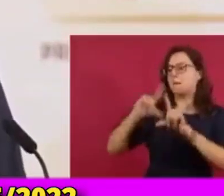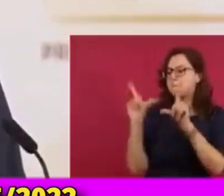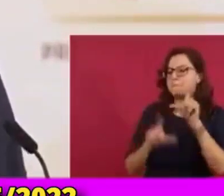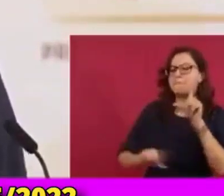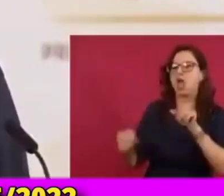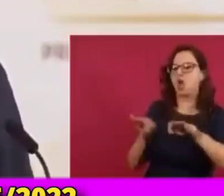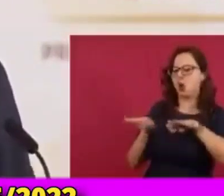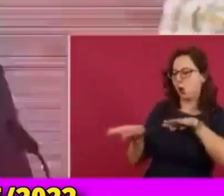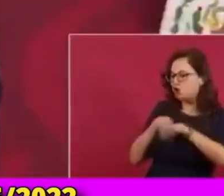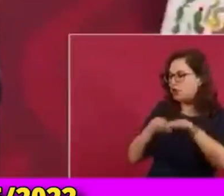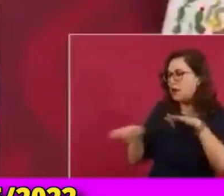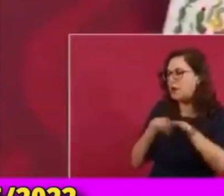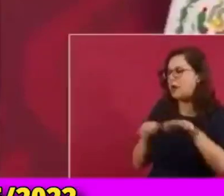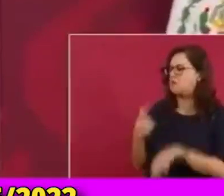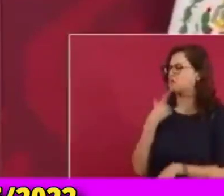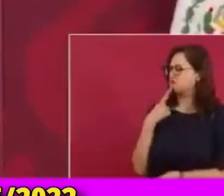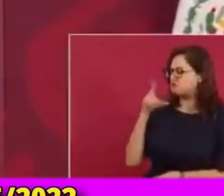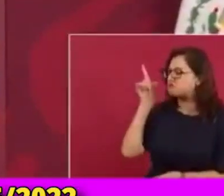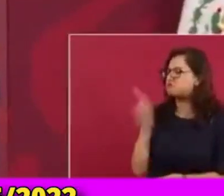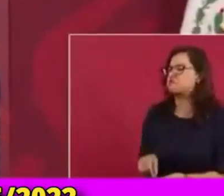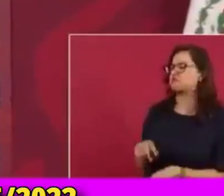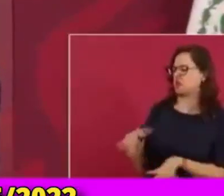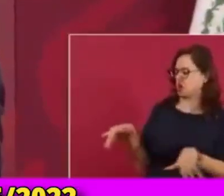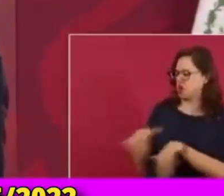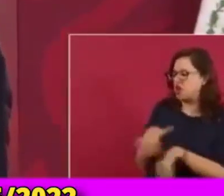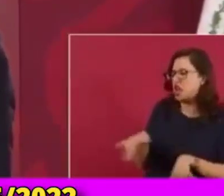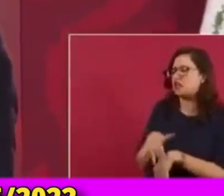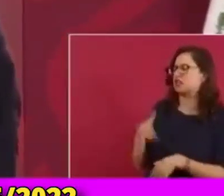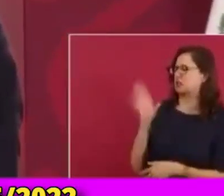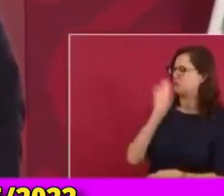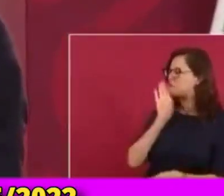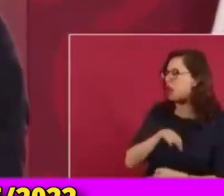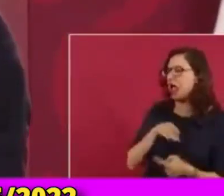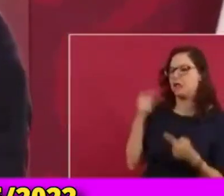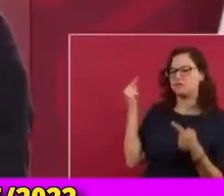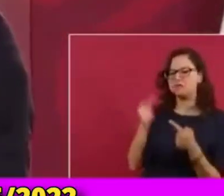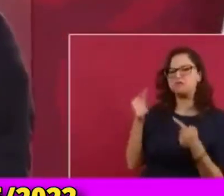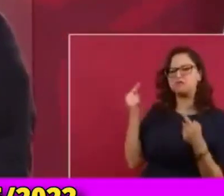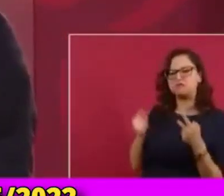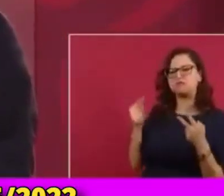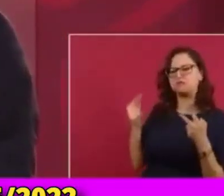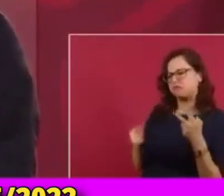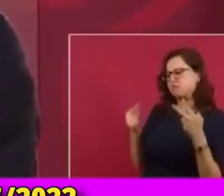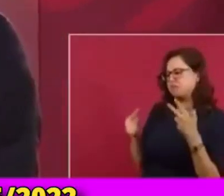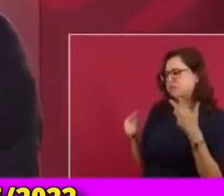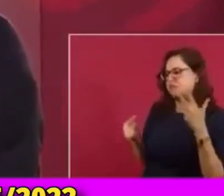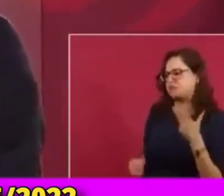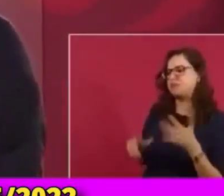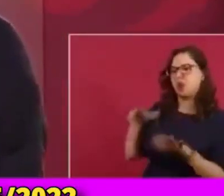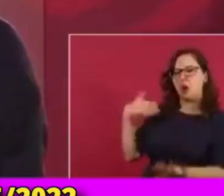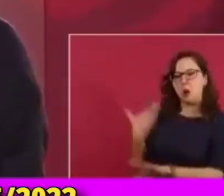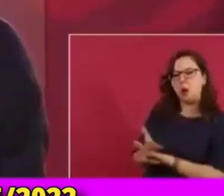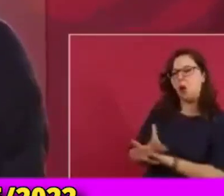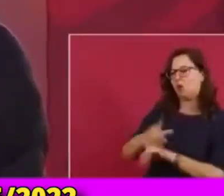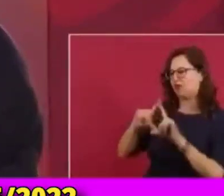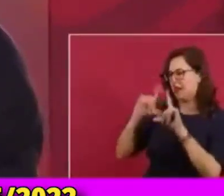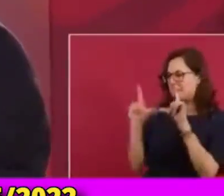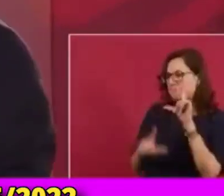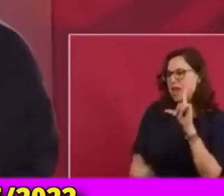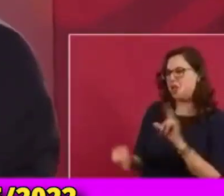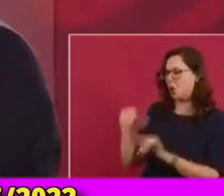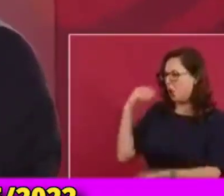somos tontos. Él piensa en su pequeña mente que nos va a engañar. Así también